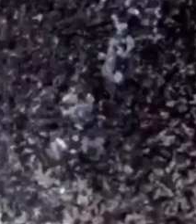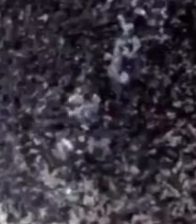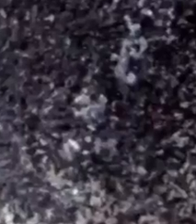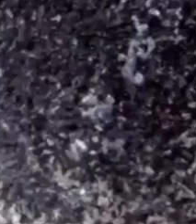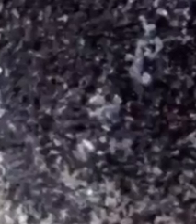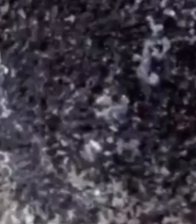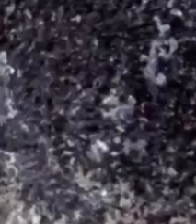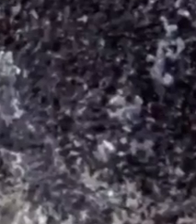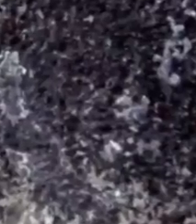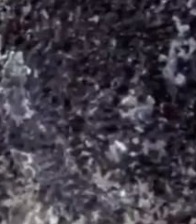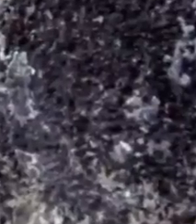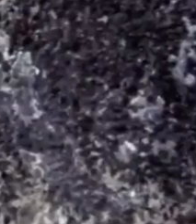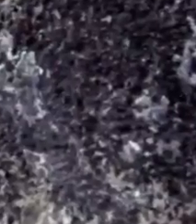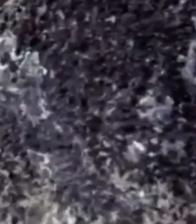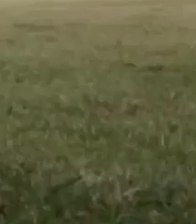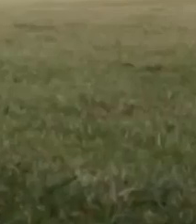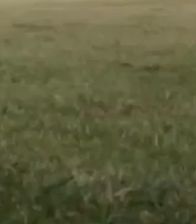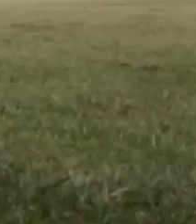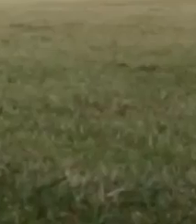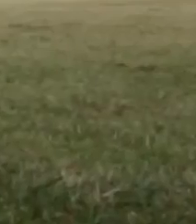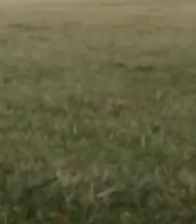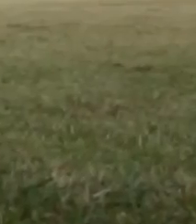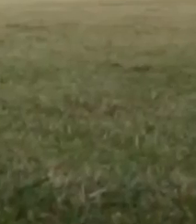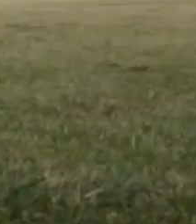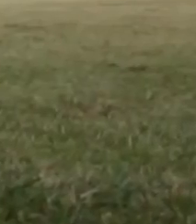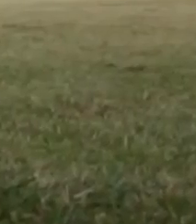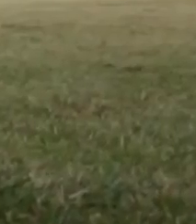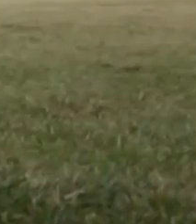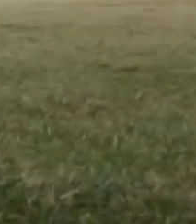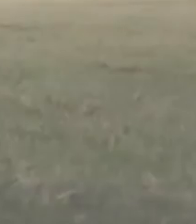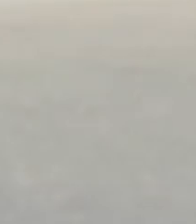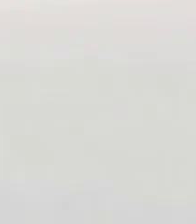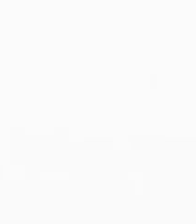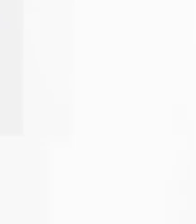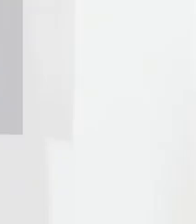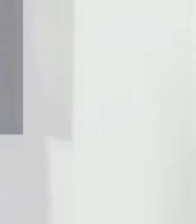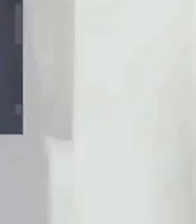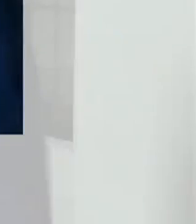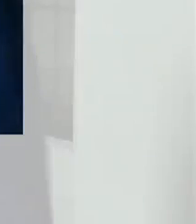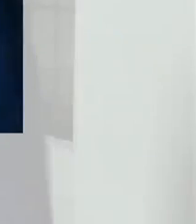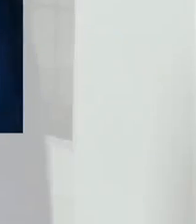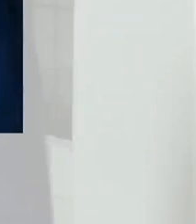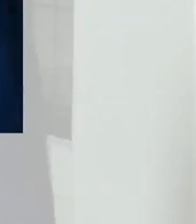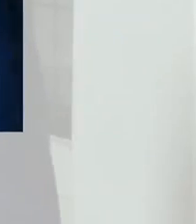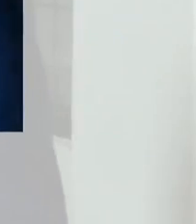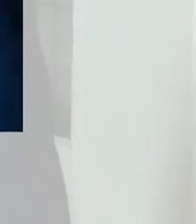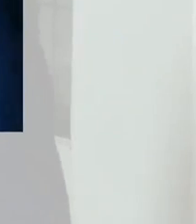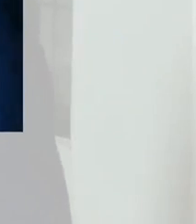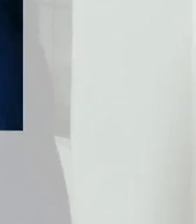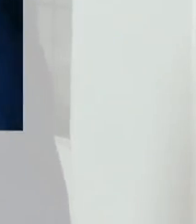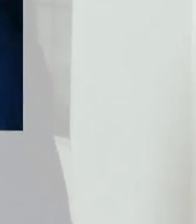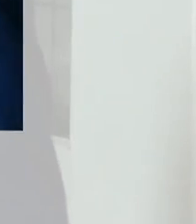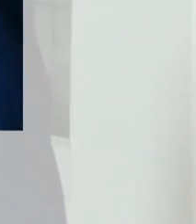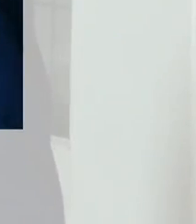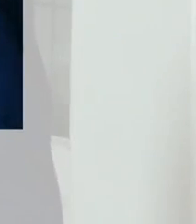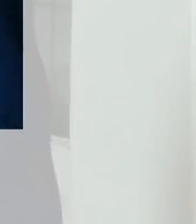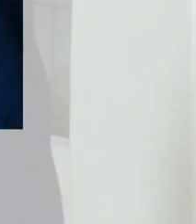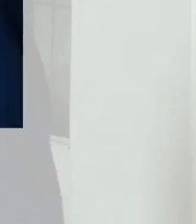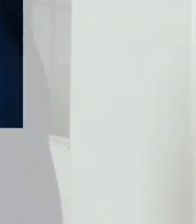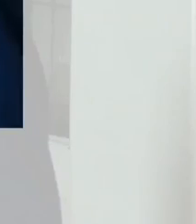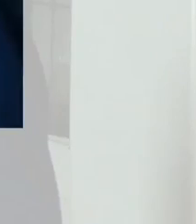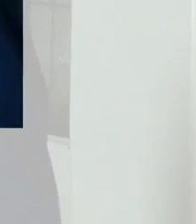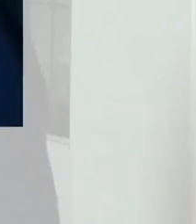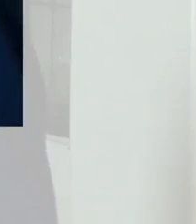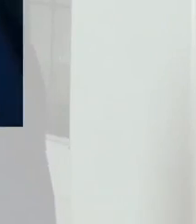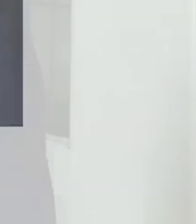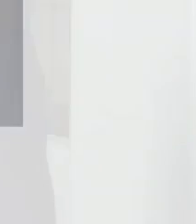Historia viva de México, una trayectoria ejemplar. El patrimonio arqueológico por determinación de ley